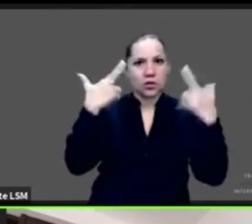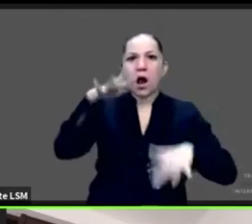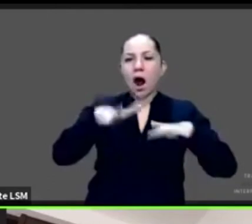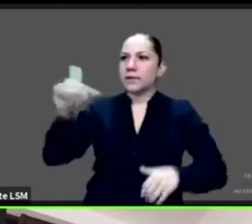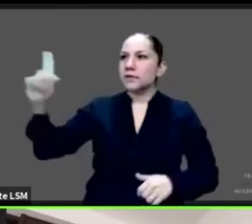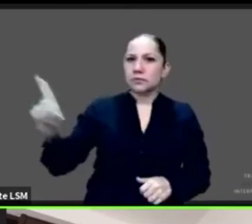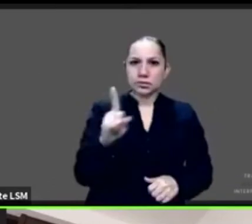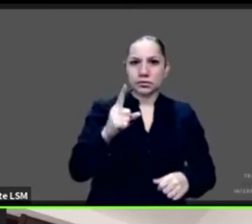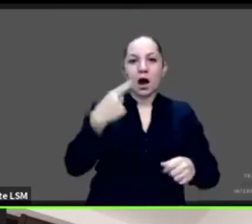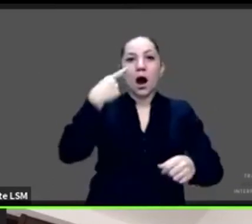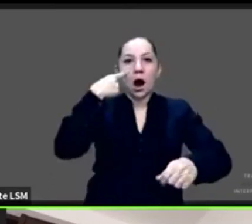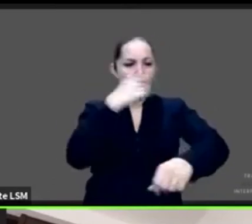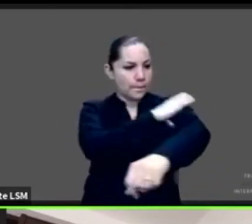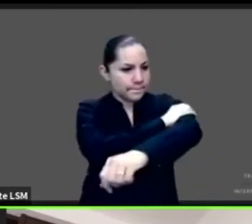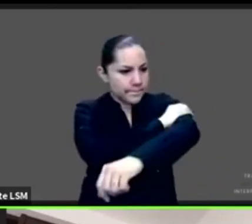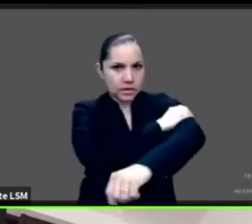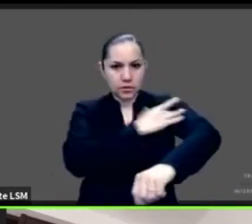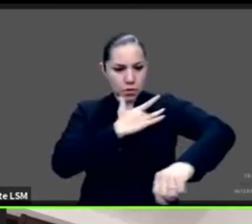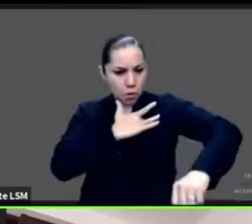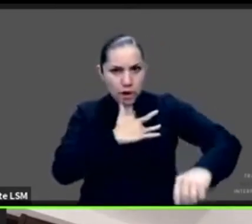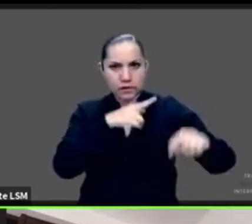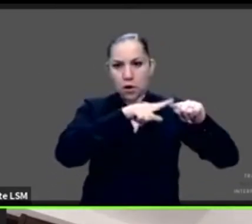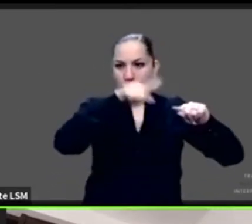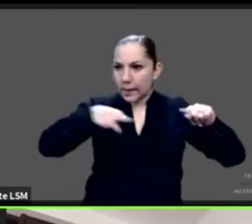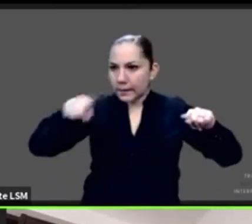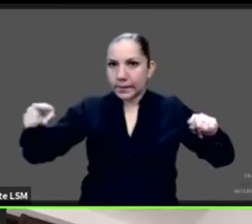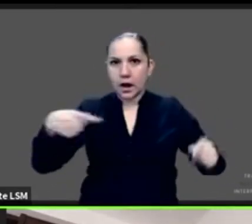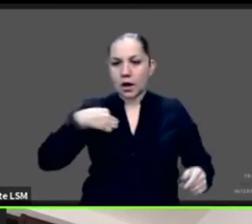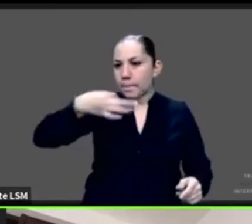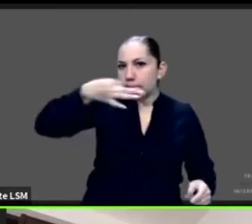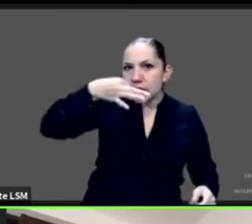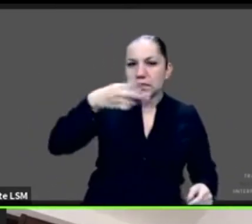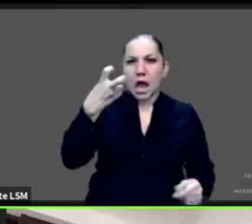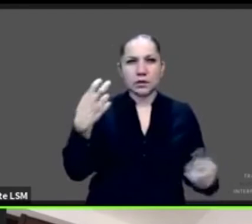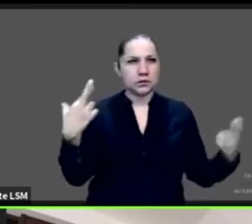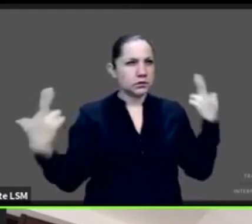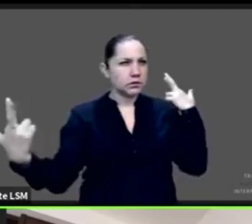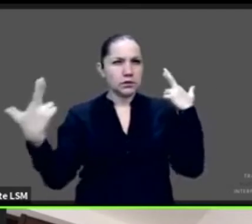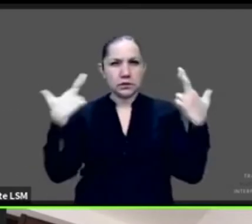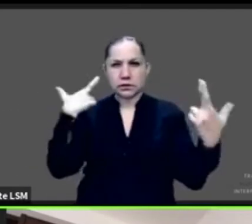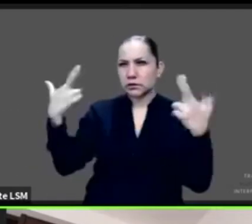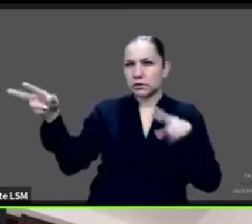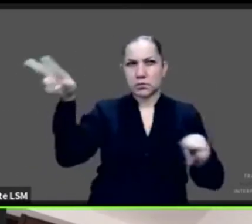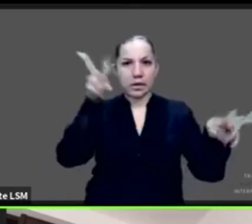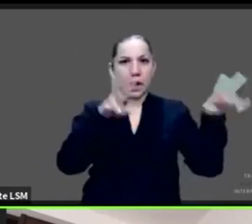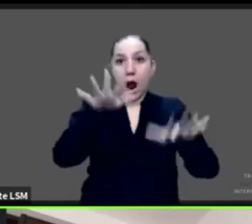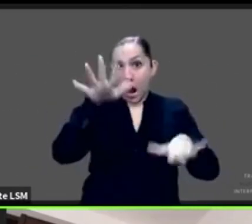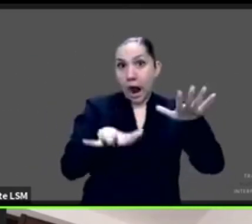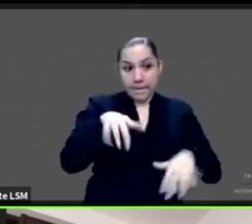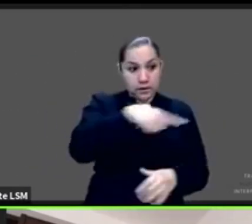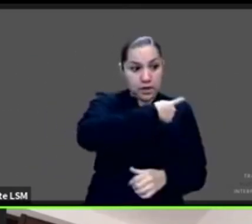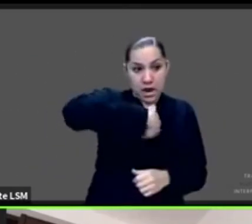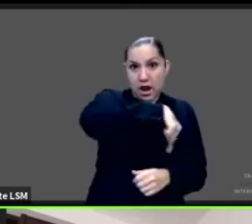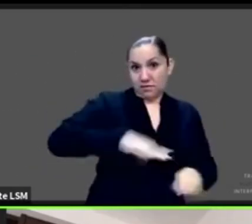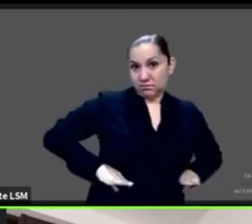administrar medicamentos, para todo esto. Entonces, necesitan como que un ancla para poder tener y